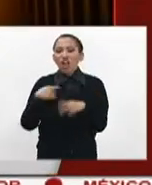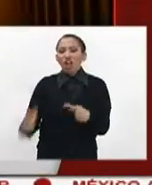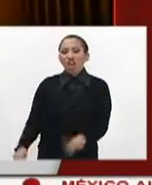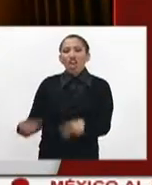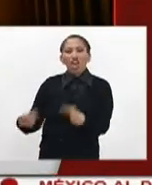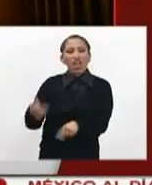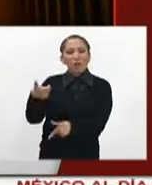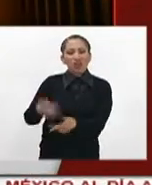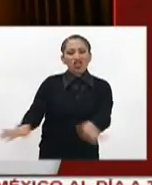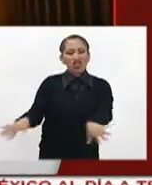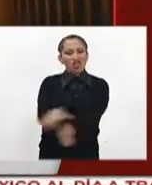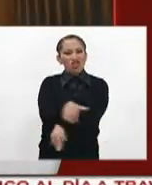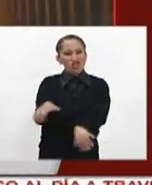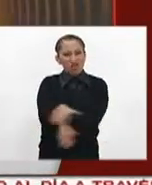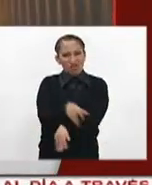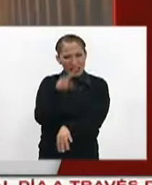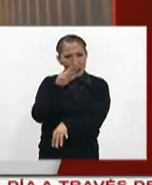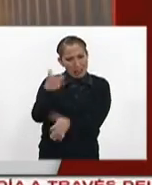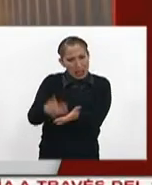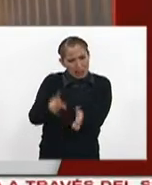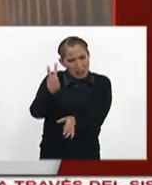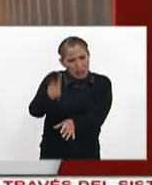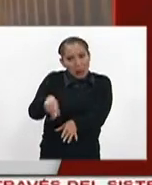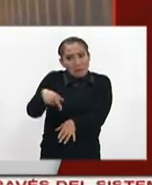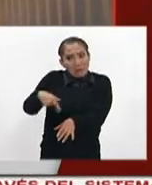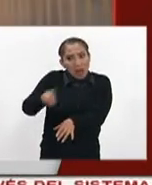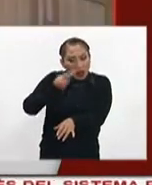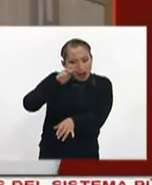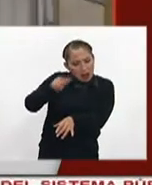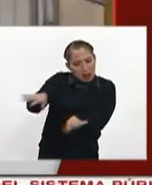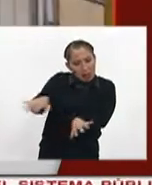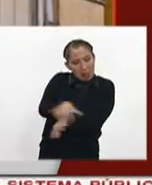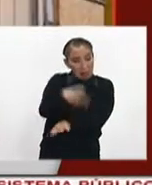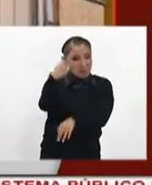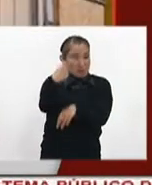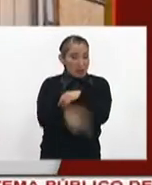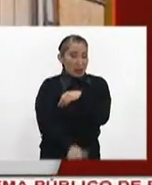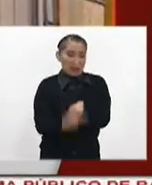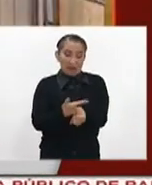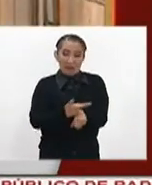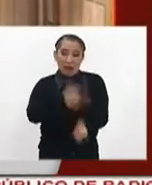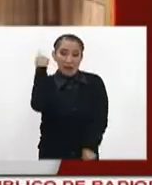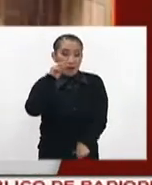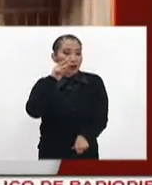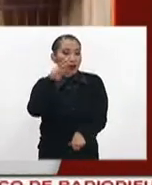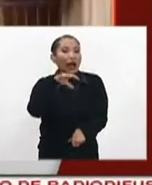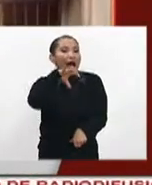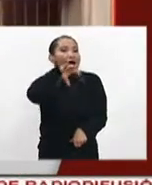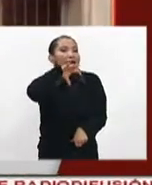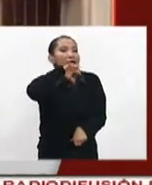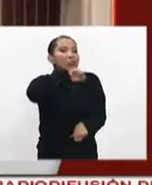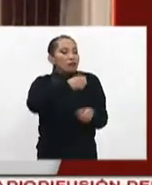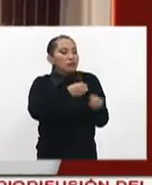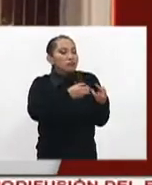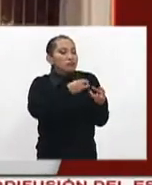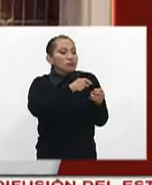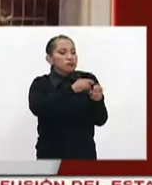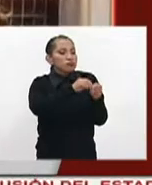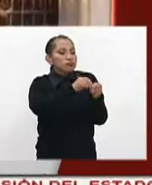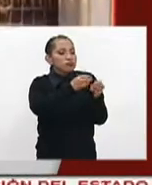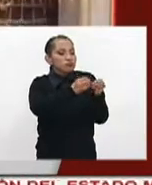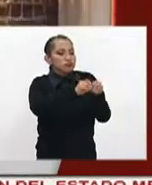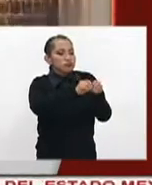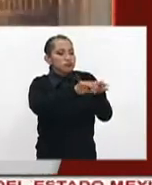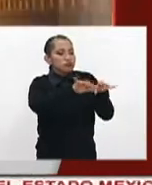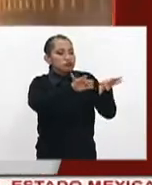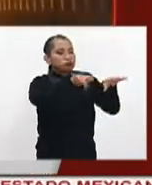informal, que son muy baratas, en realidad son muy baratas, pero es un verdadero peligro, porque eso viene el calentamiento, se quema el forro, puede